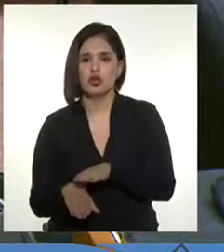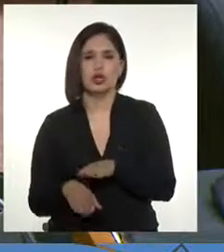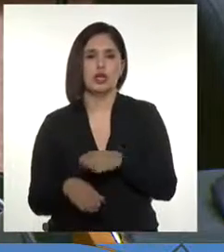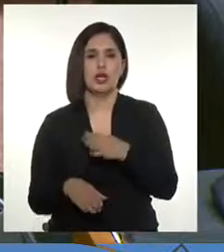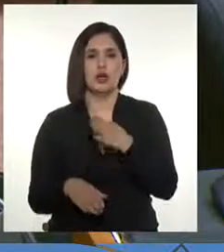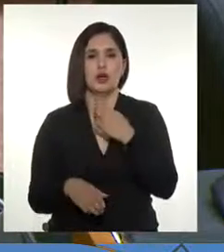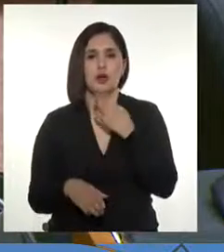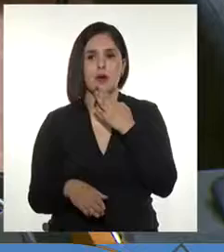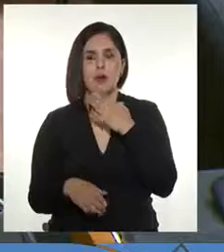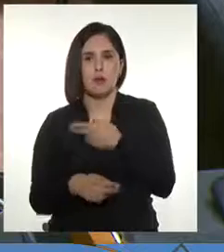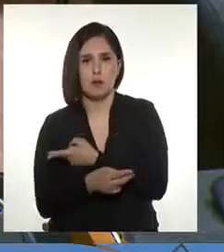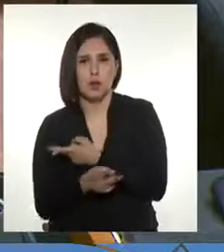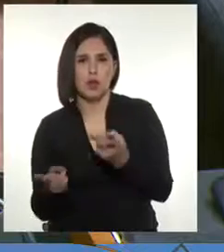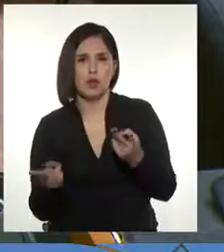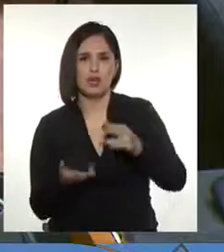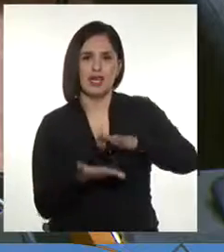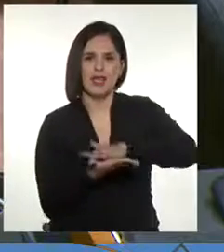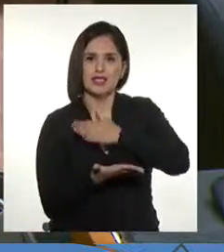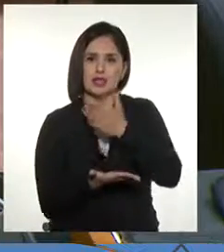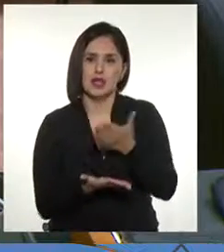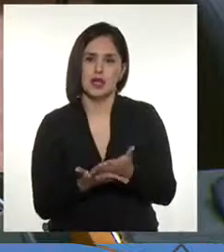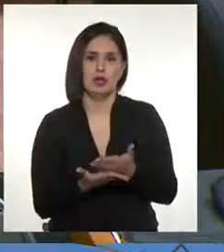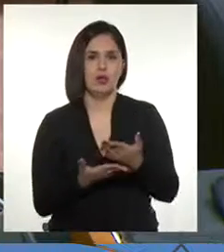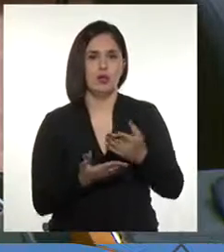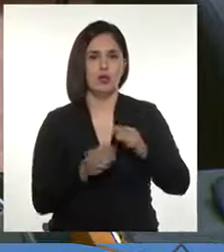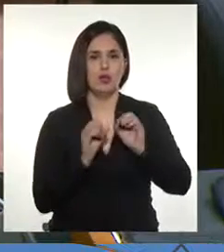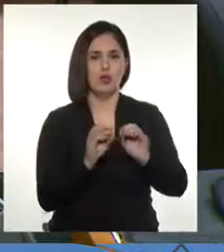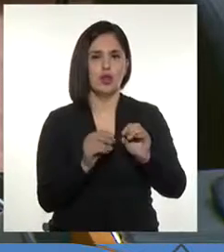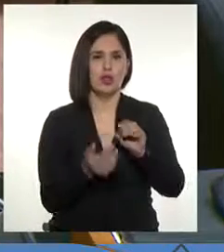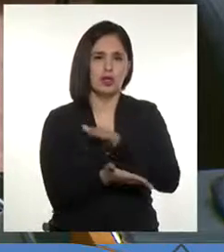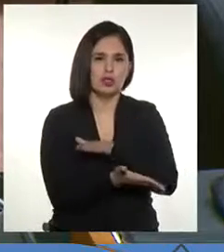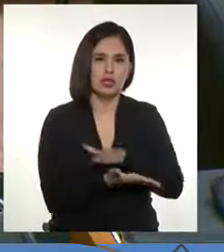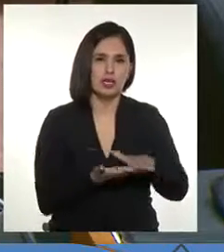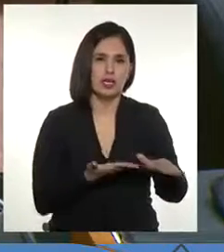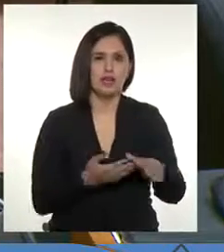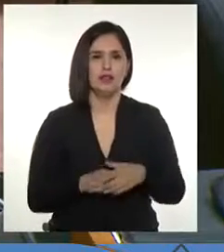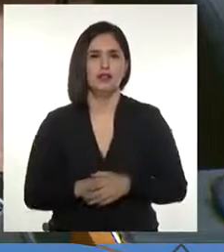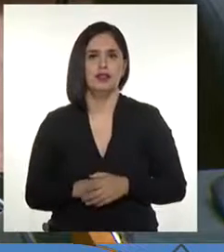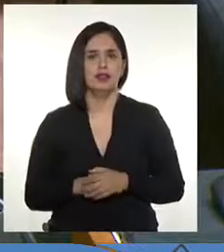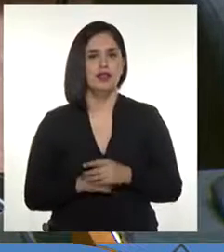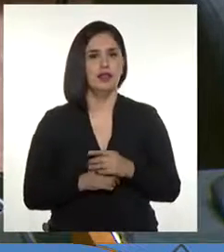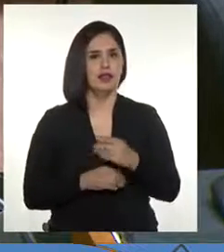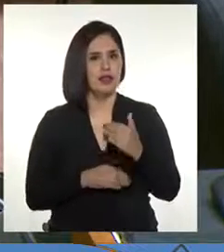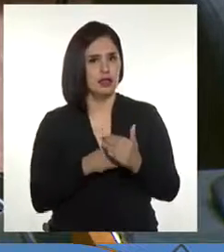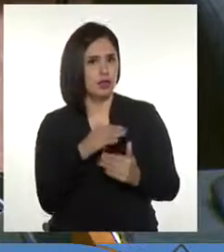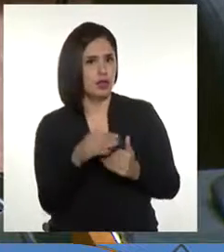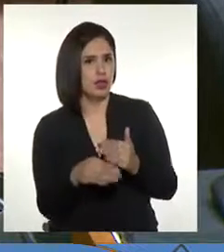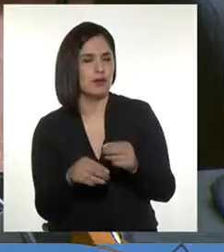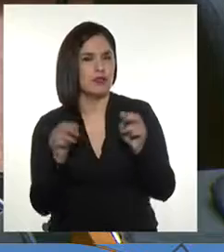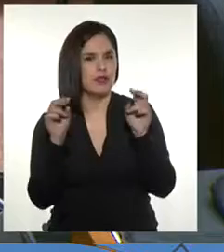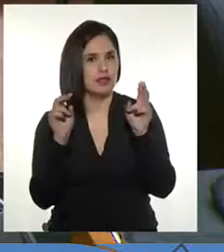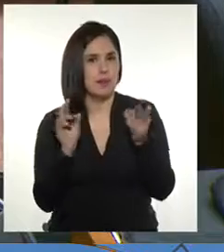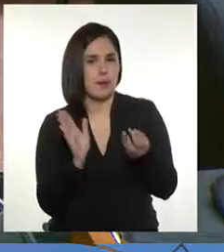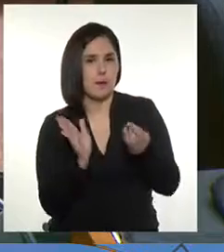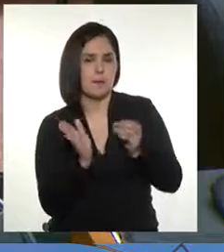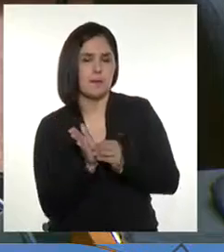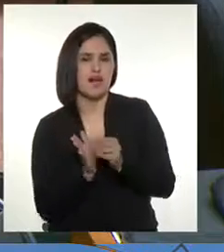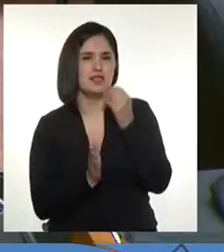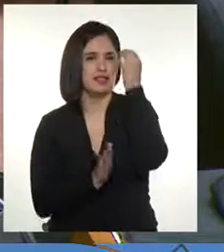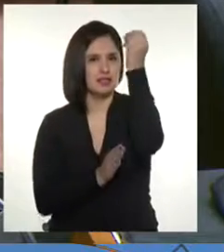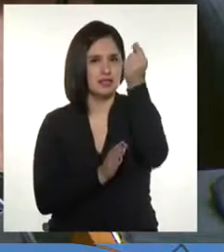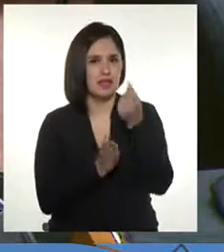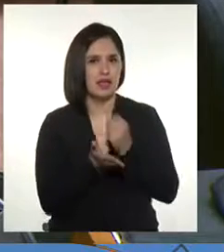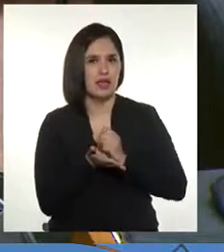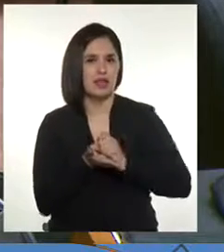calidad, educación gratuita y, por cierto, un avance significativo en más innovación y